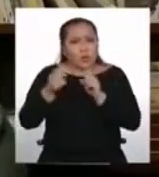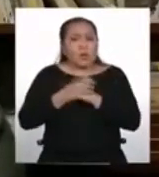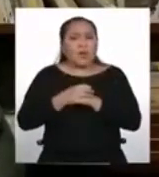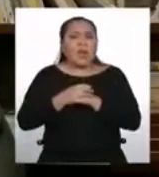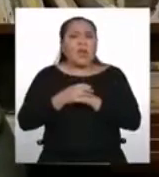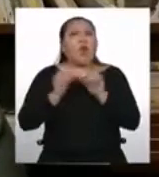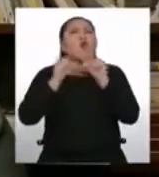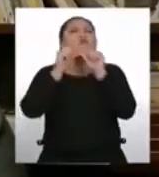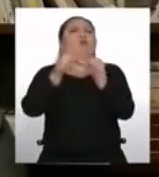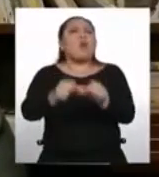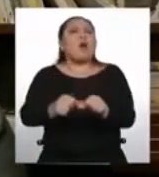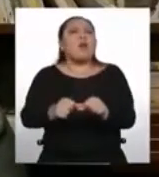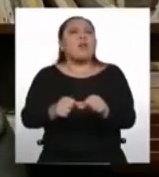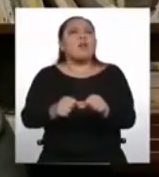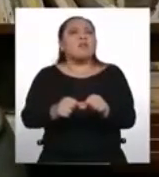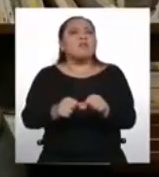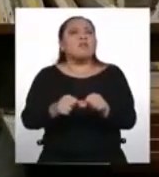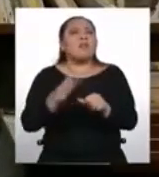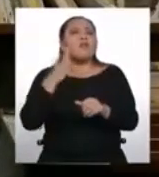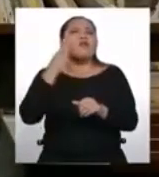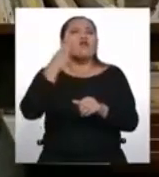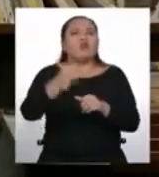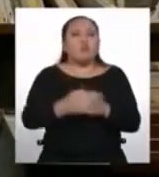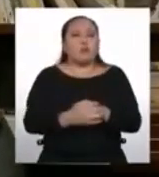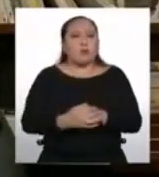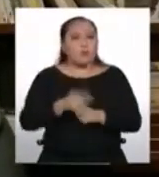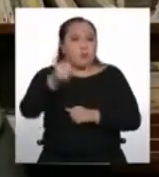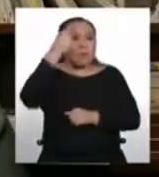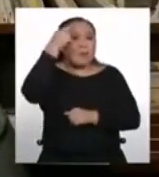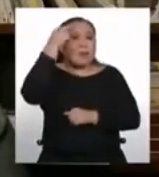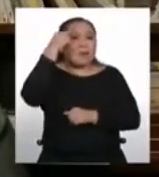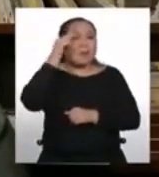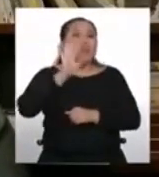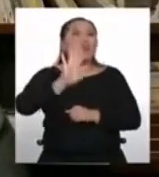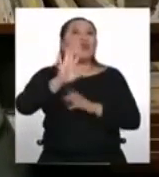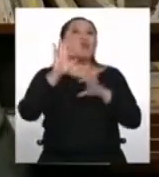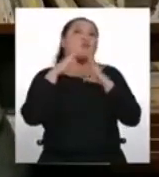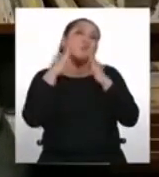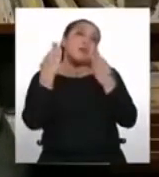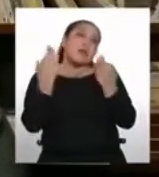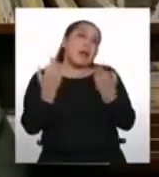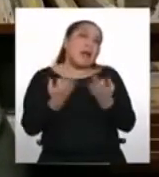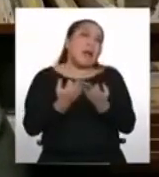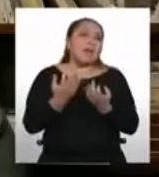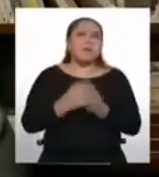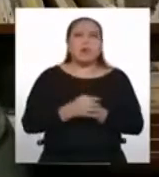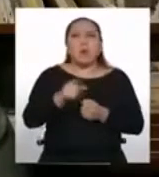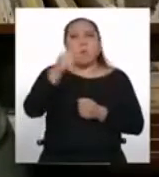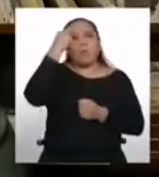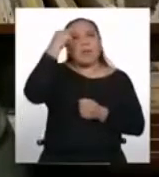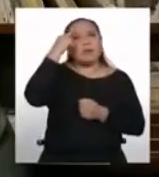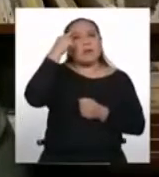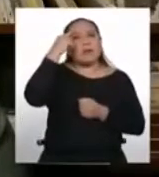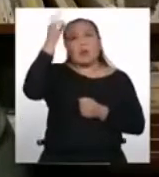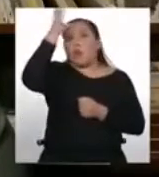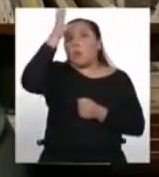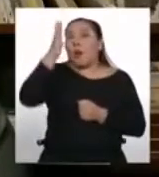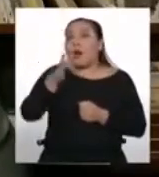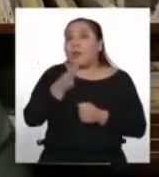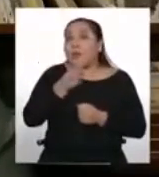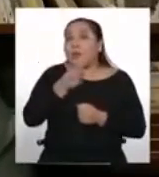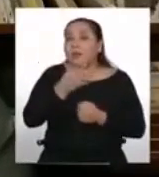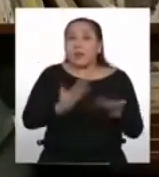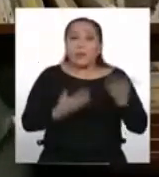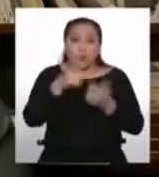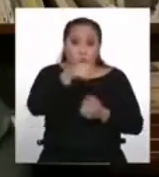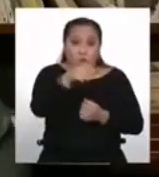Piensen ustedes en sus familiares, en sus padres, ustedes mismos, ¿hablan alguna